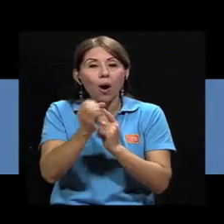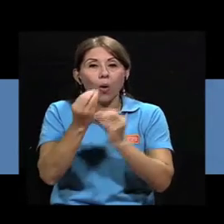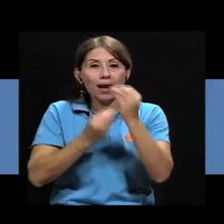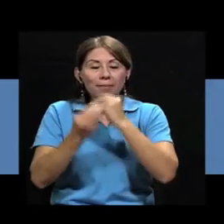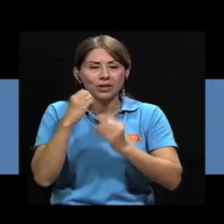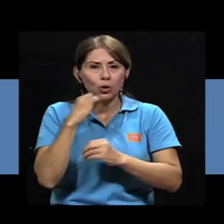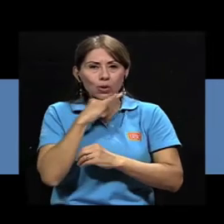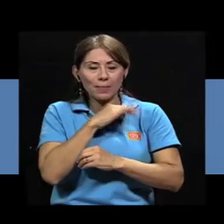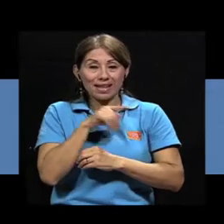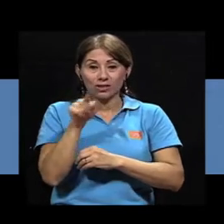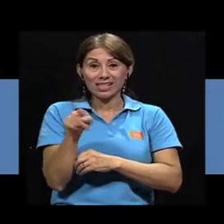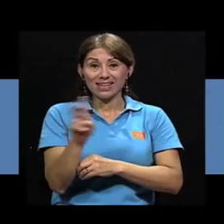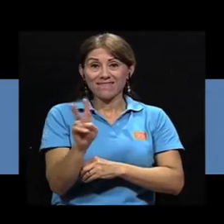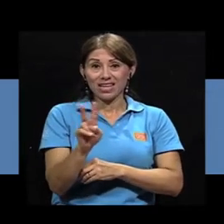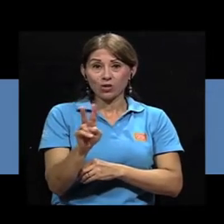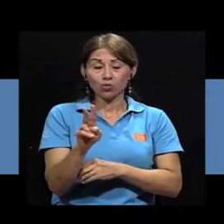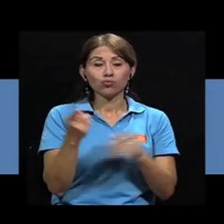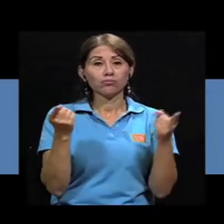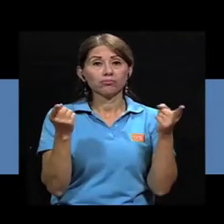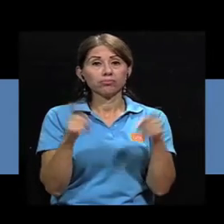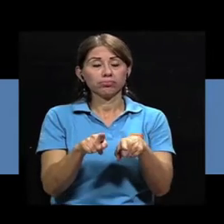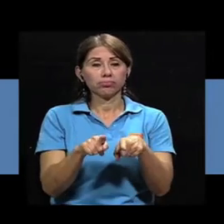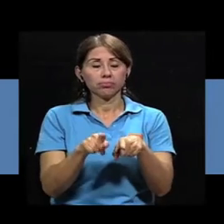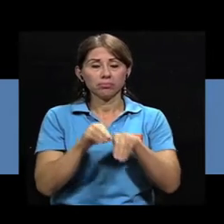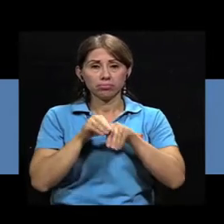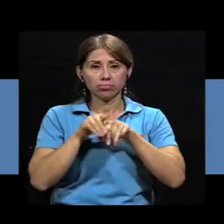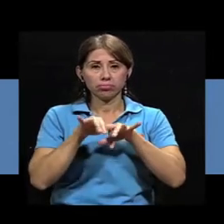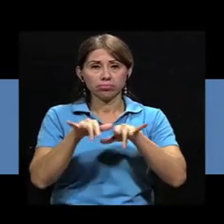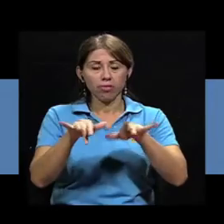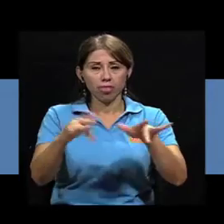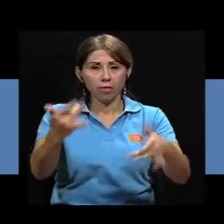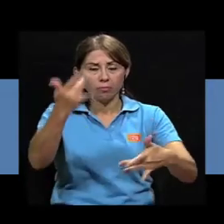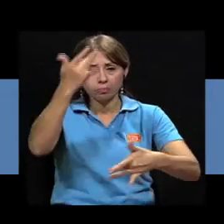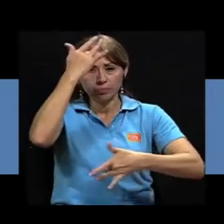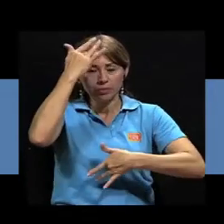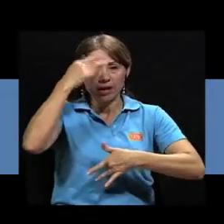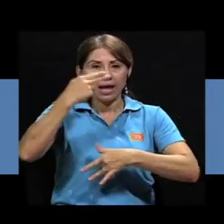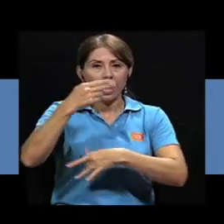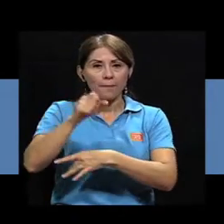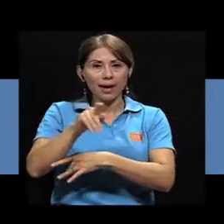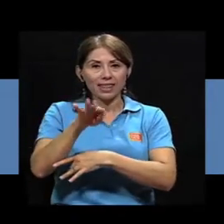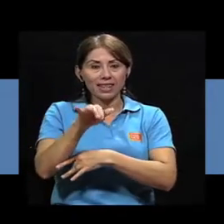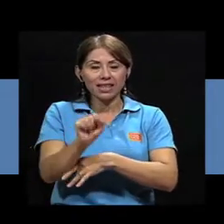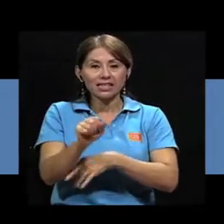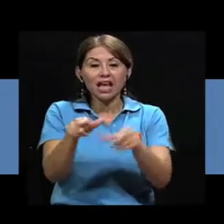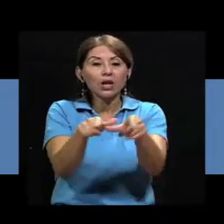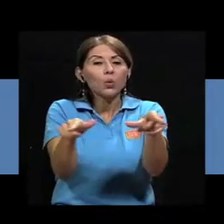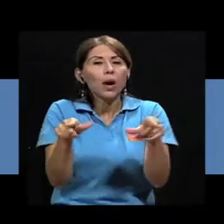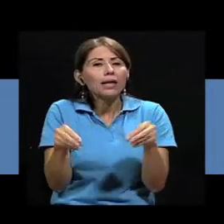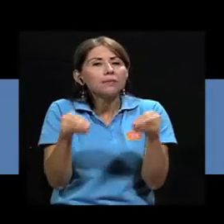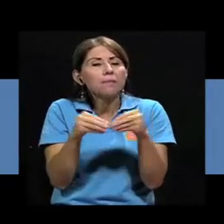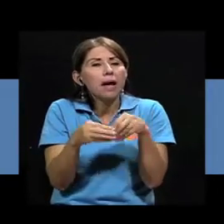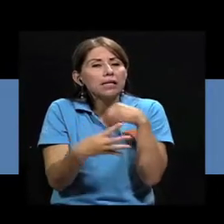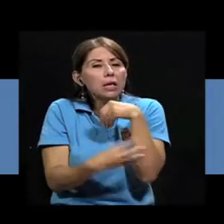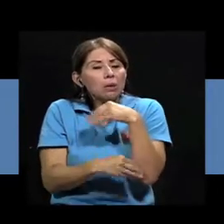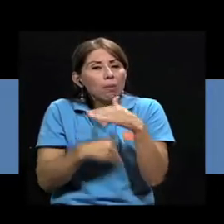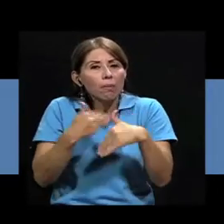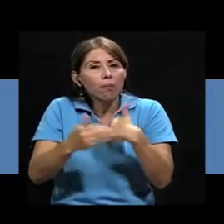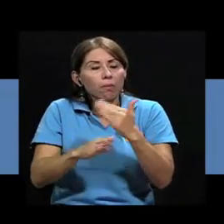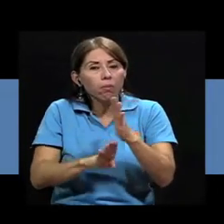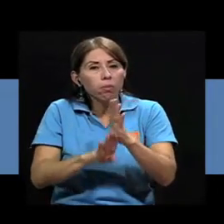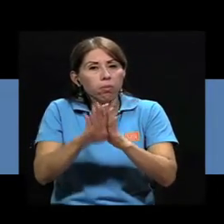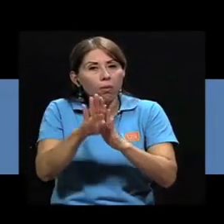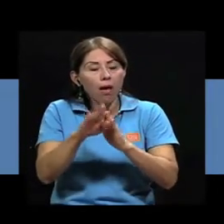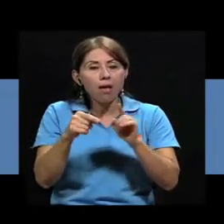contaminados. Este virus es una causa común de brotes epidémicos de hepatitis en las zonas en desarrollo y cada